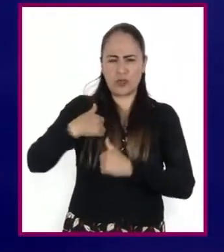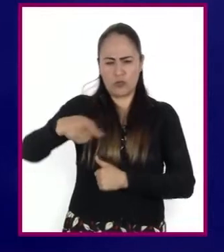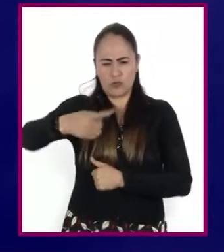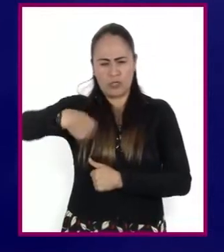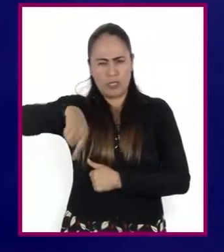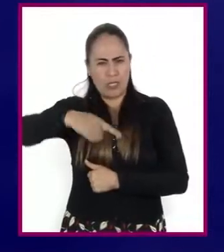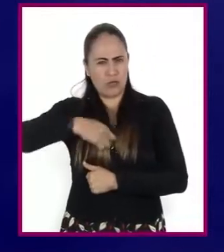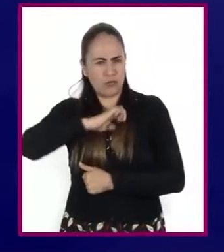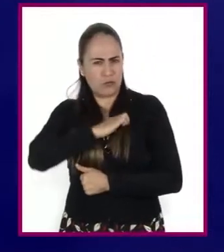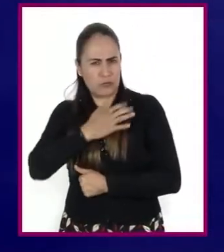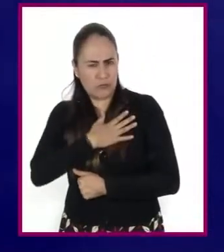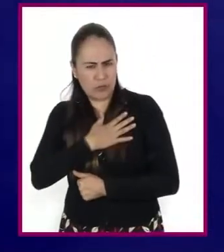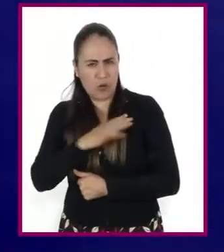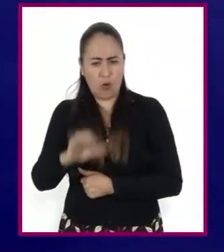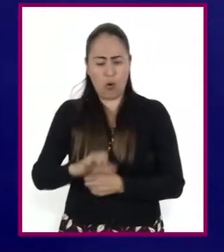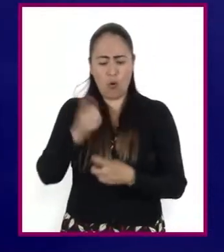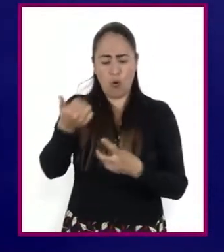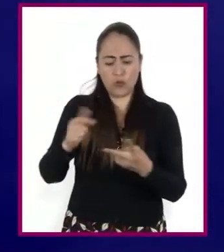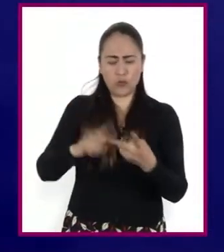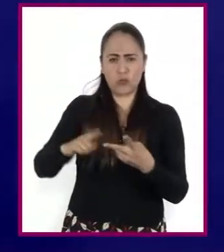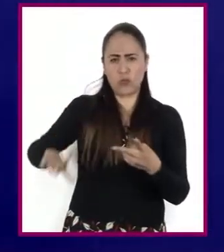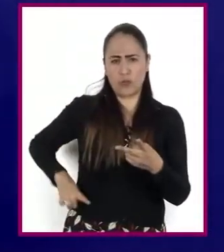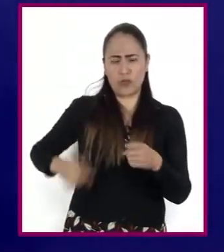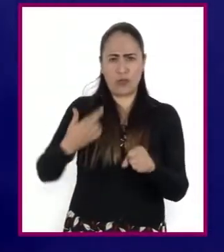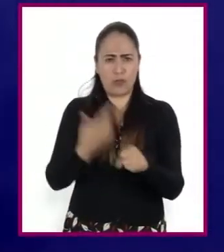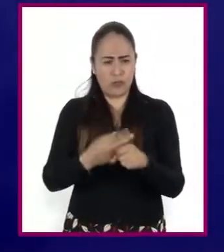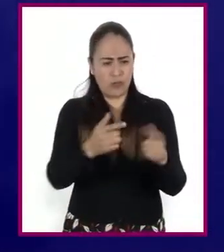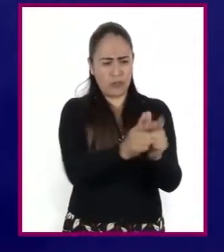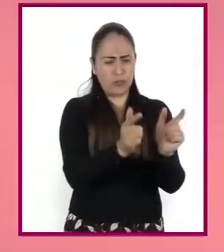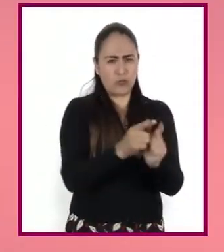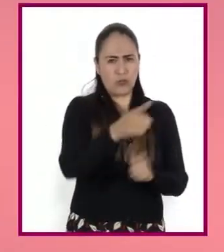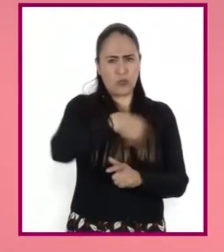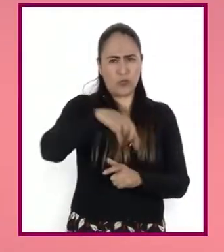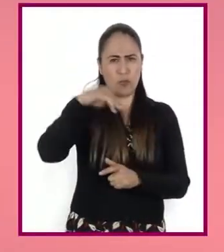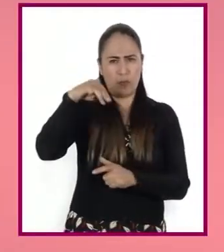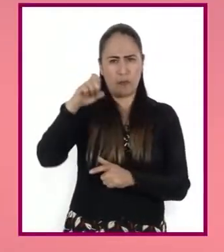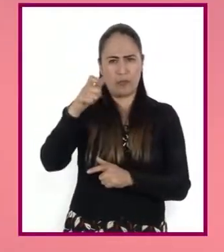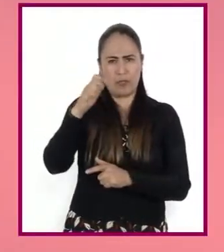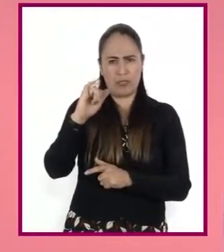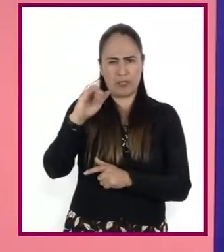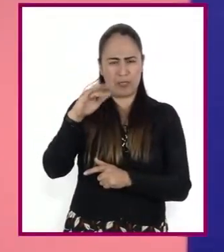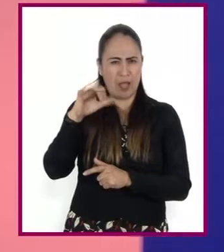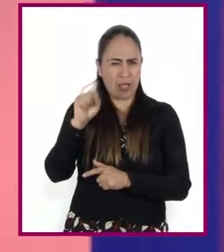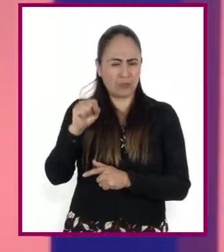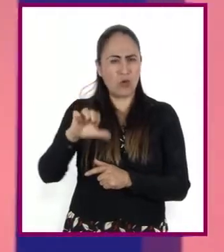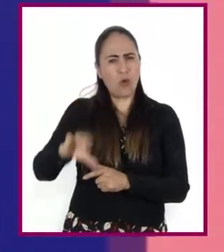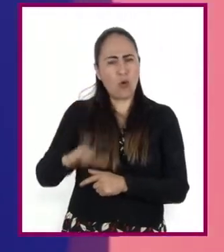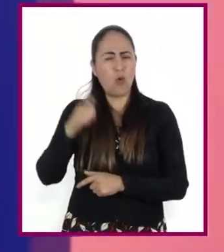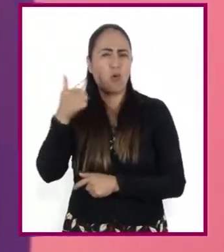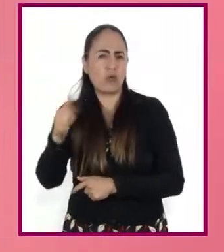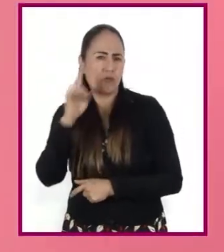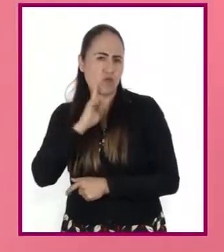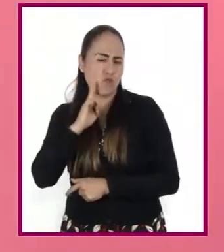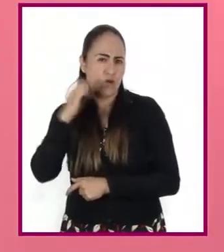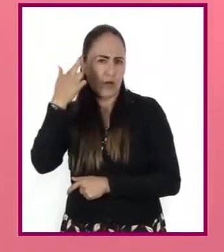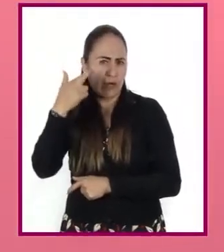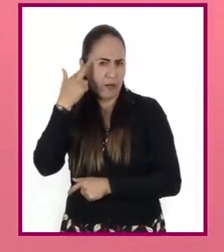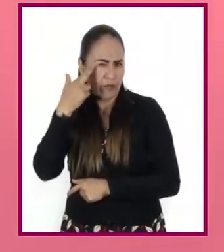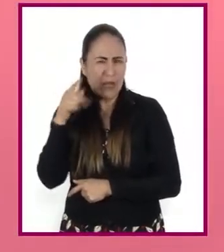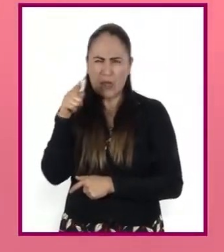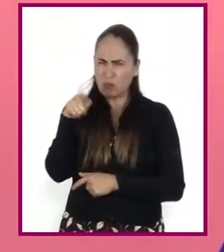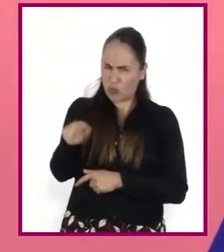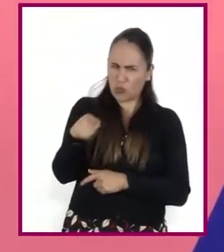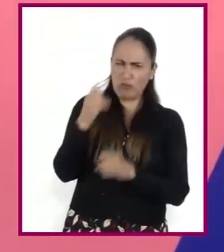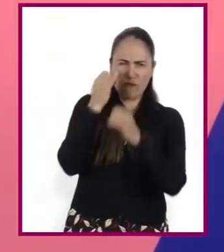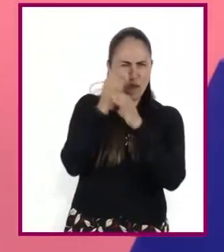otro para los gobernantes mexicas, otro para la reina. Tendrás que reunir e investigar muchos datos